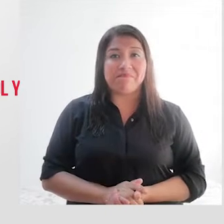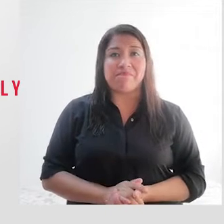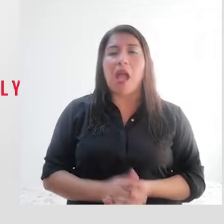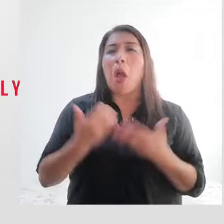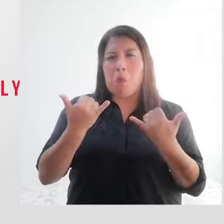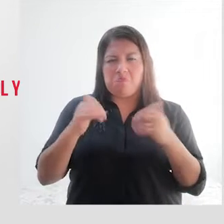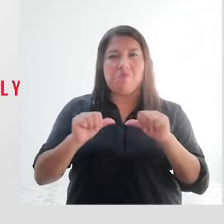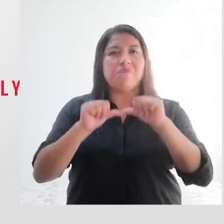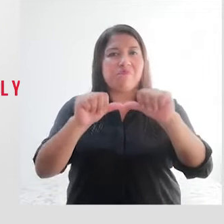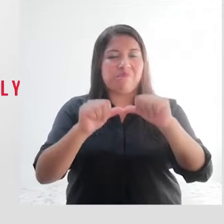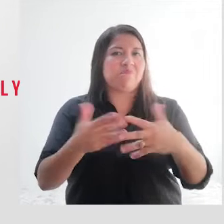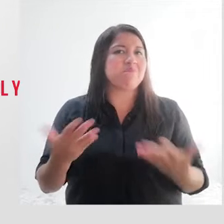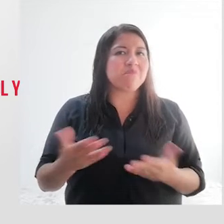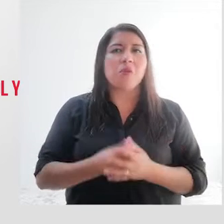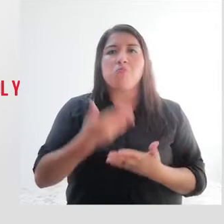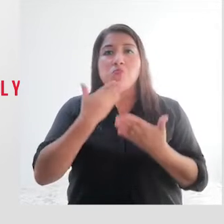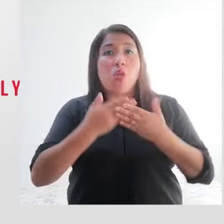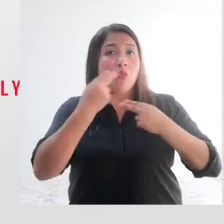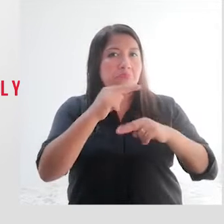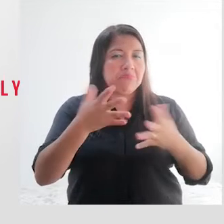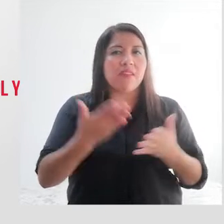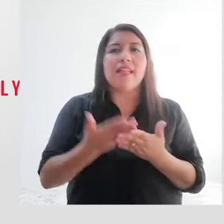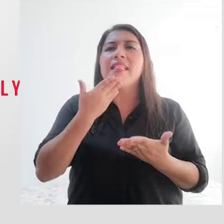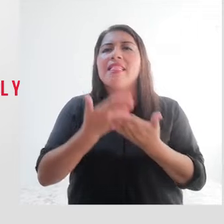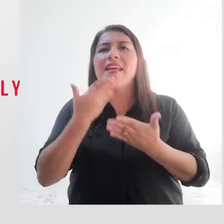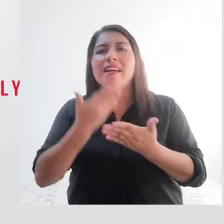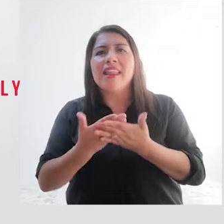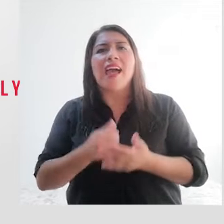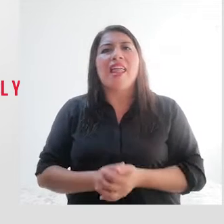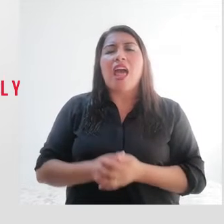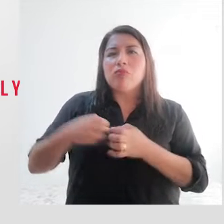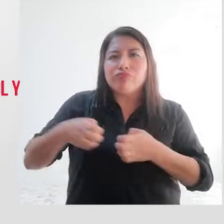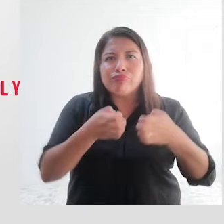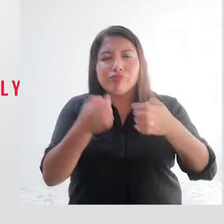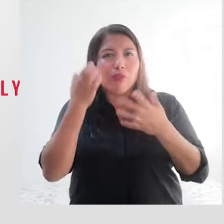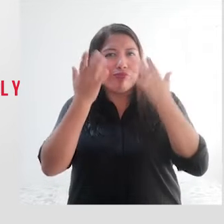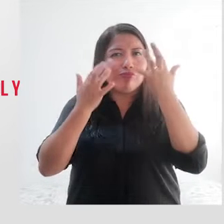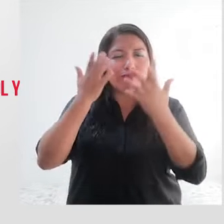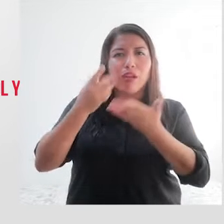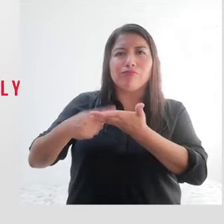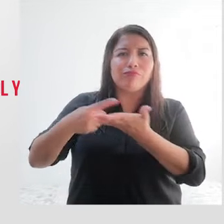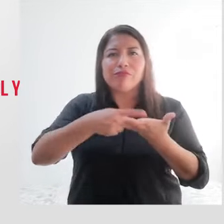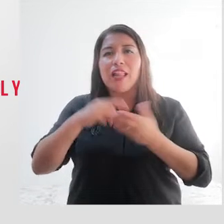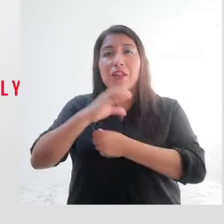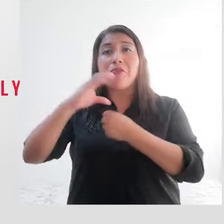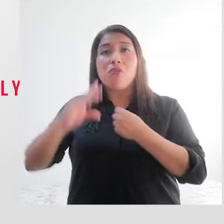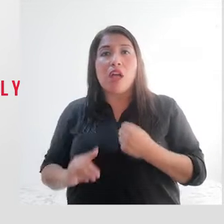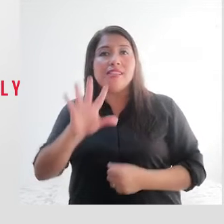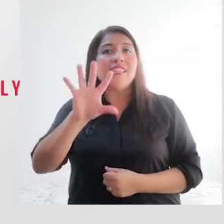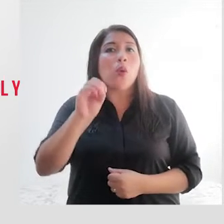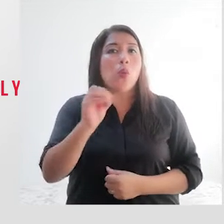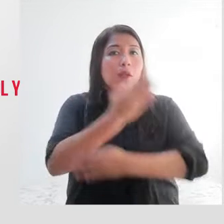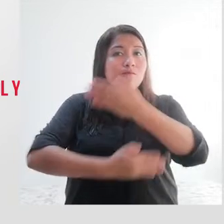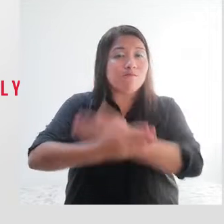seguimos también con buenas noticias, gracias a las coordinaciones estratégicas del CONADI, 50 mujeres con